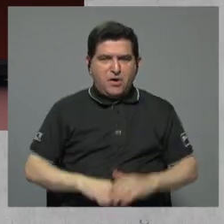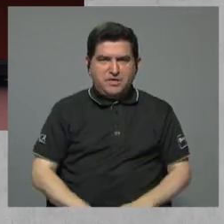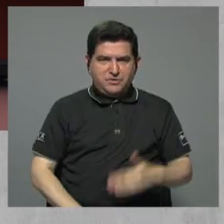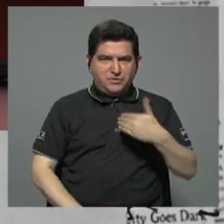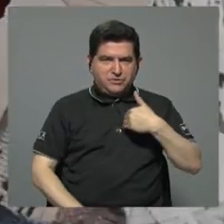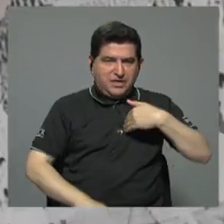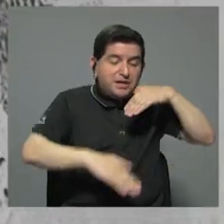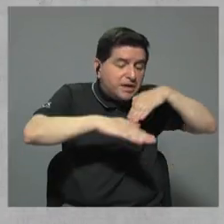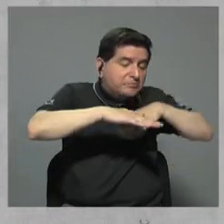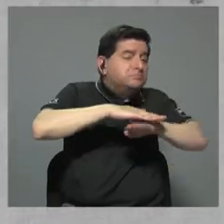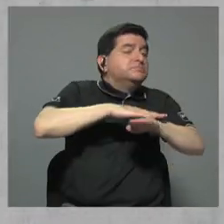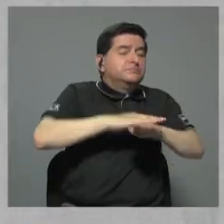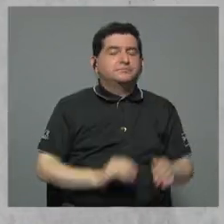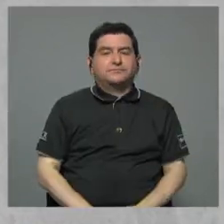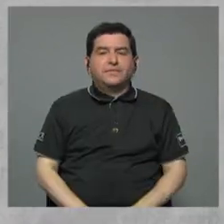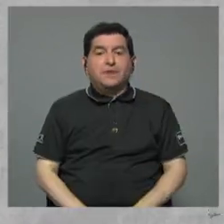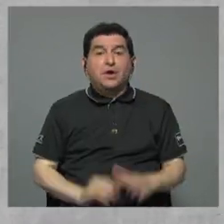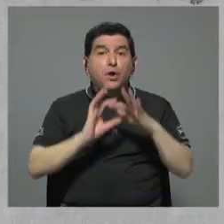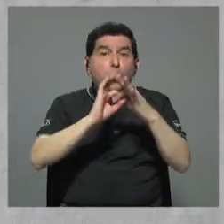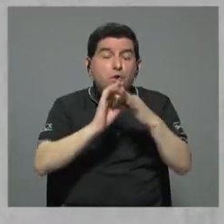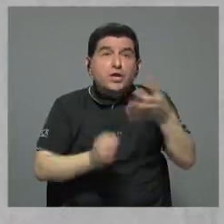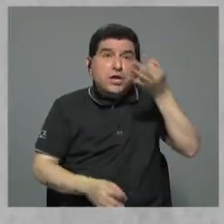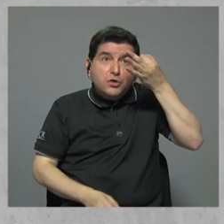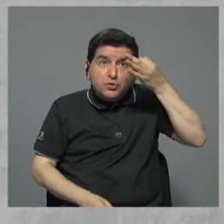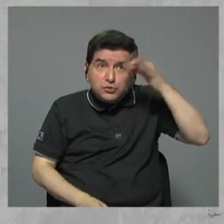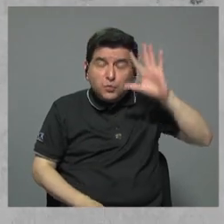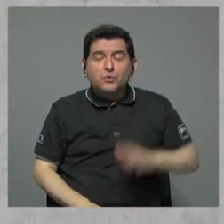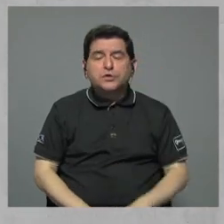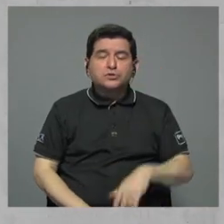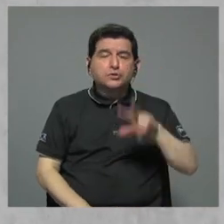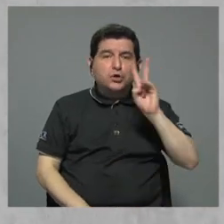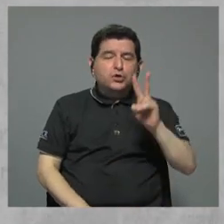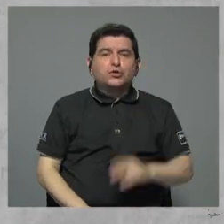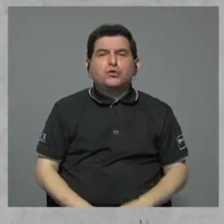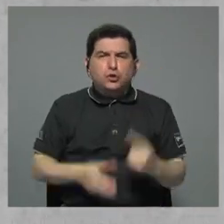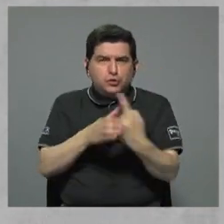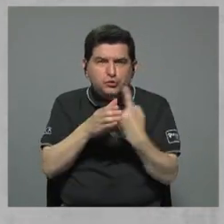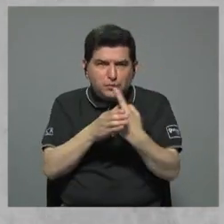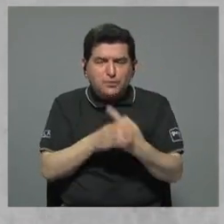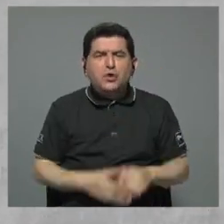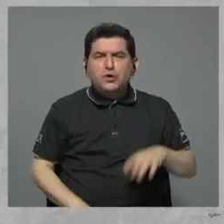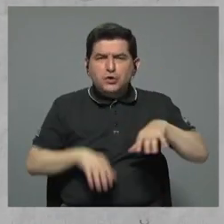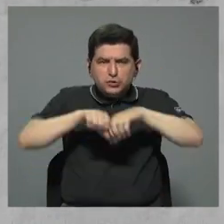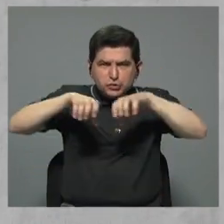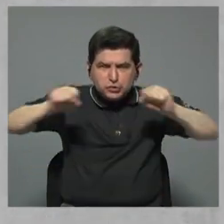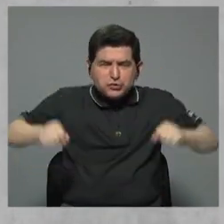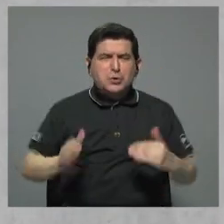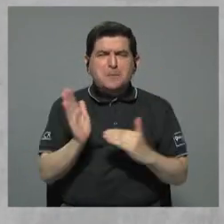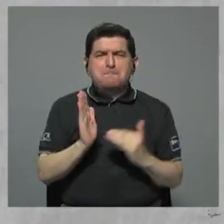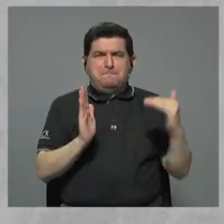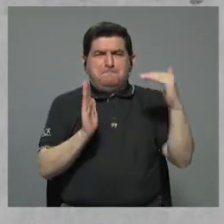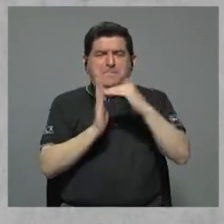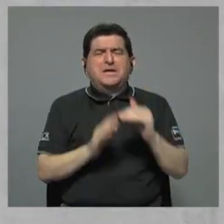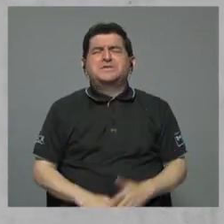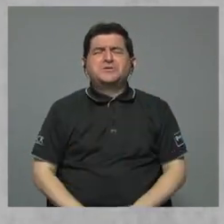por debajo de la mesa. Juntas forman un presunto duopolio corruptor que concentra miles de millones en contrataciones de construcción y